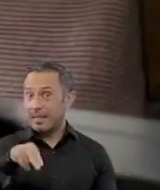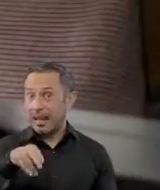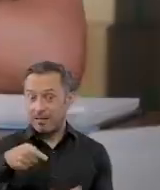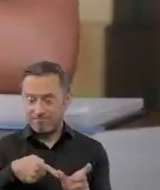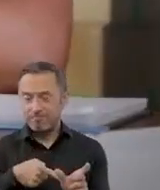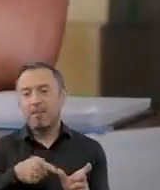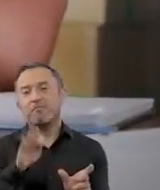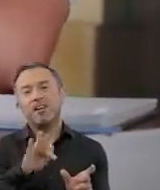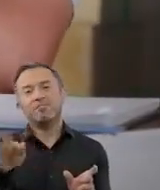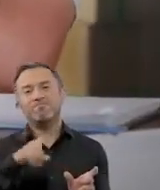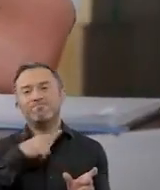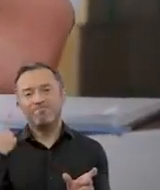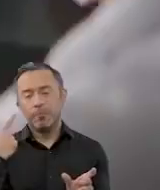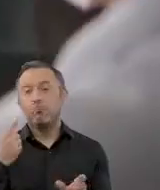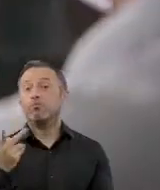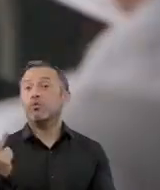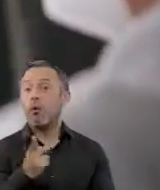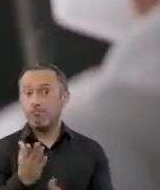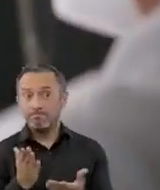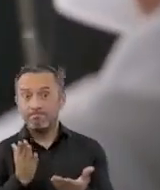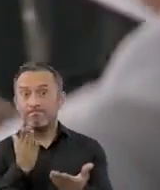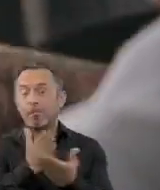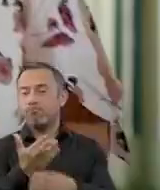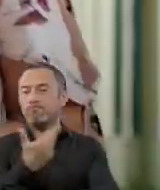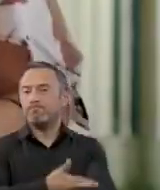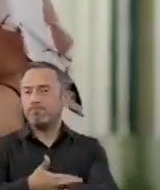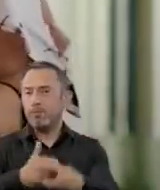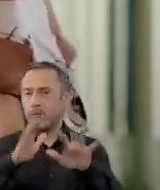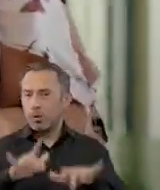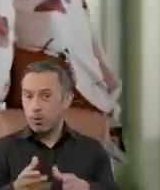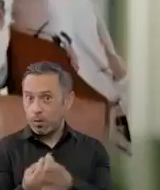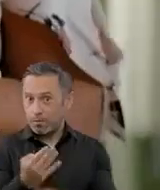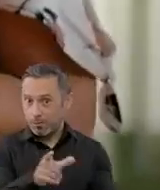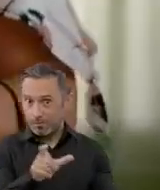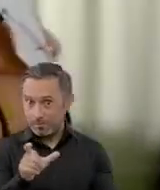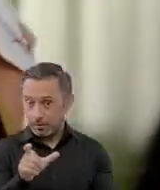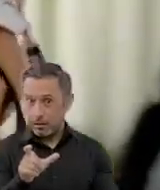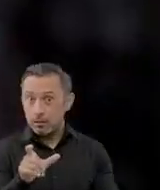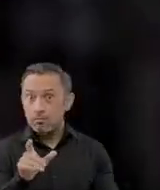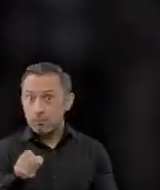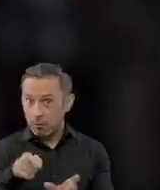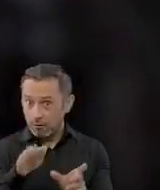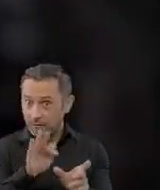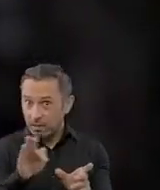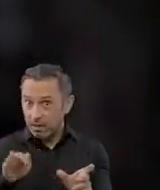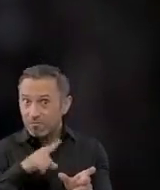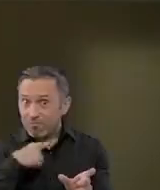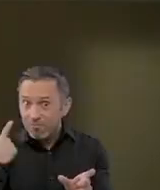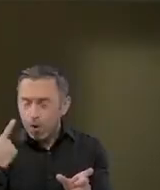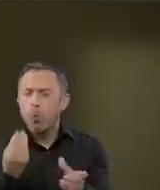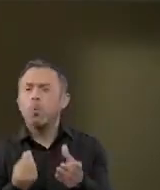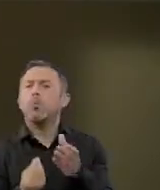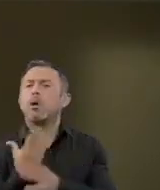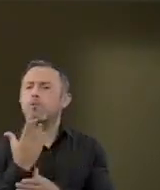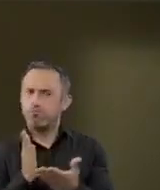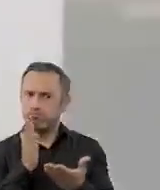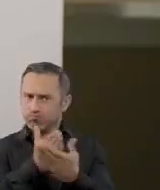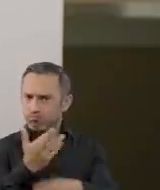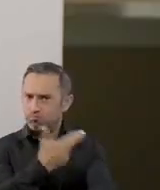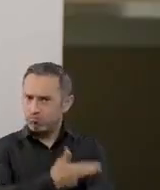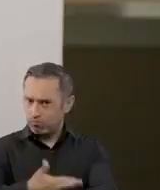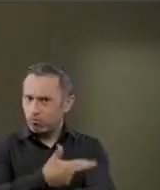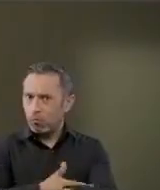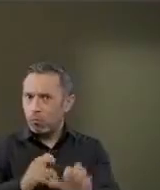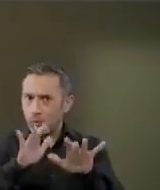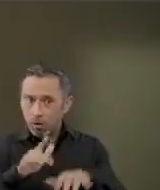renovarla. Si tu INE también perdió vigencia, es momento de renovarla. No dejes pasar más tiempo y actualízala. Haz tu cita en